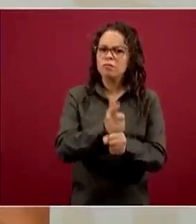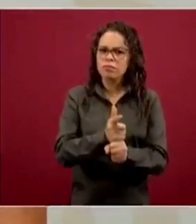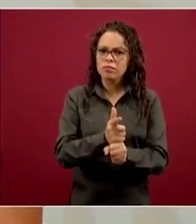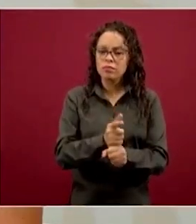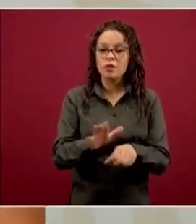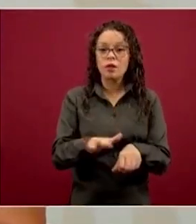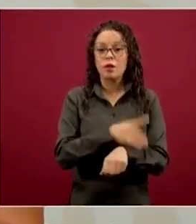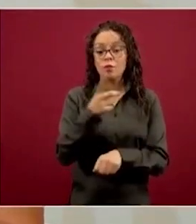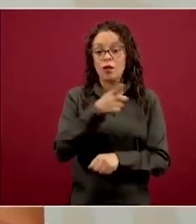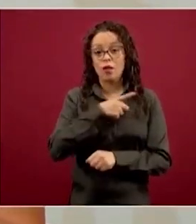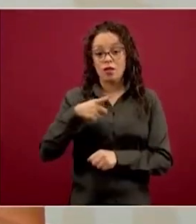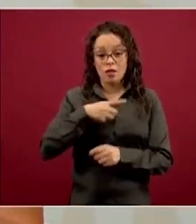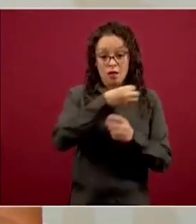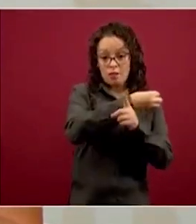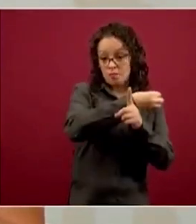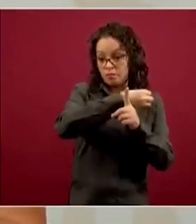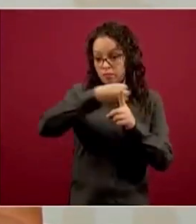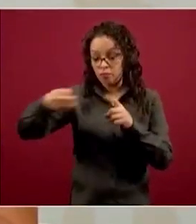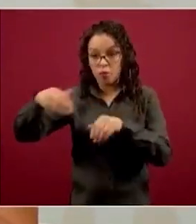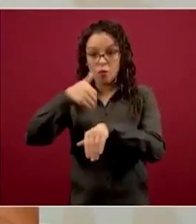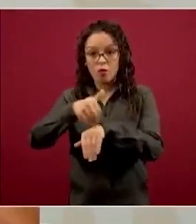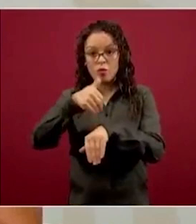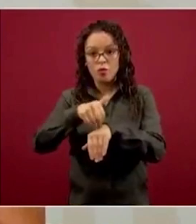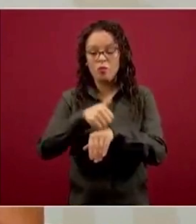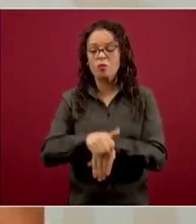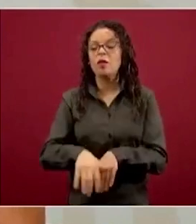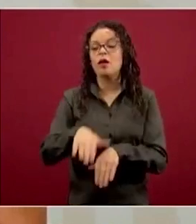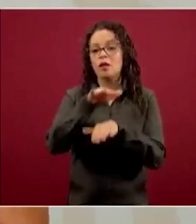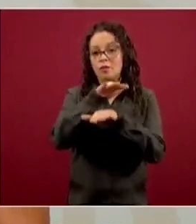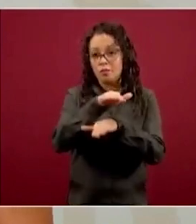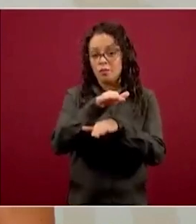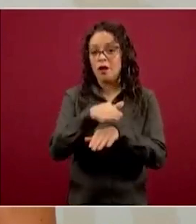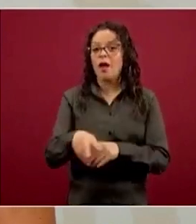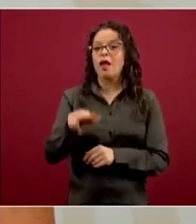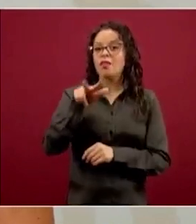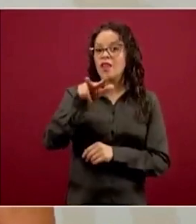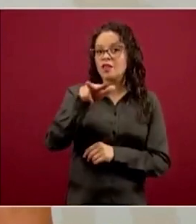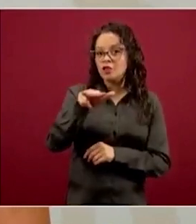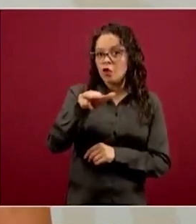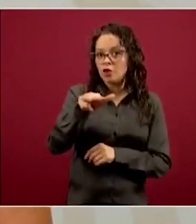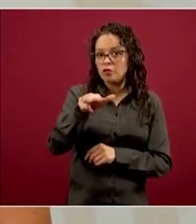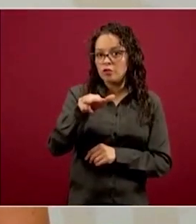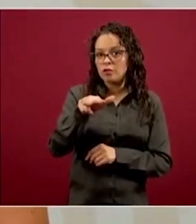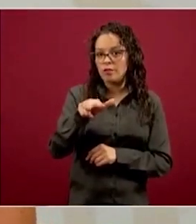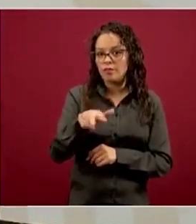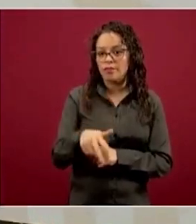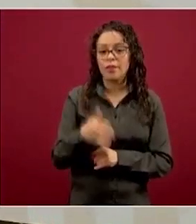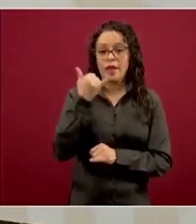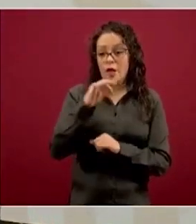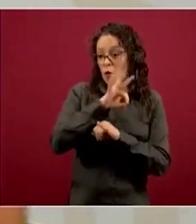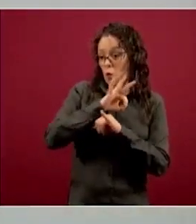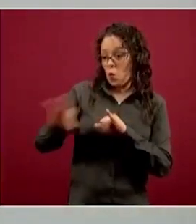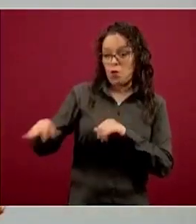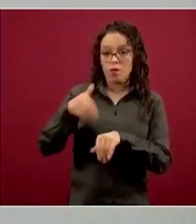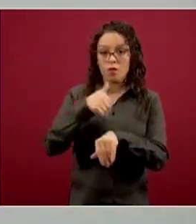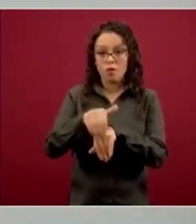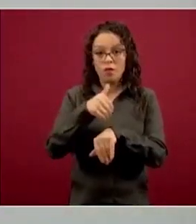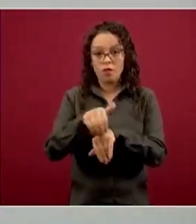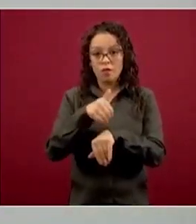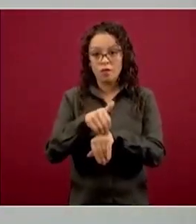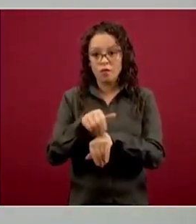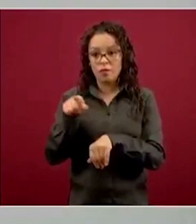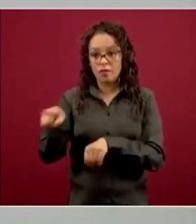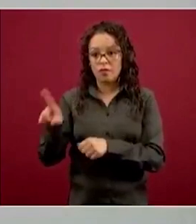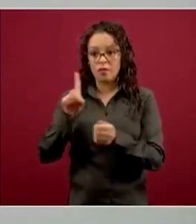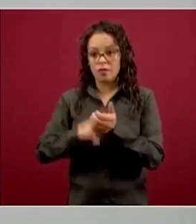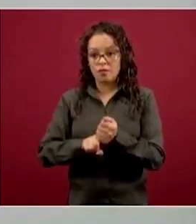dígitos, en el cual el último es un validador de los 17 anteriores,